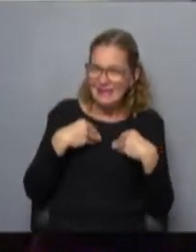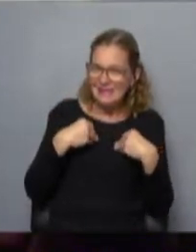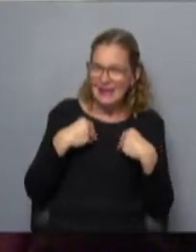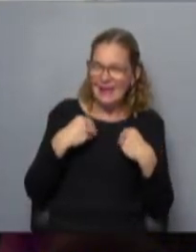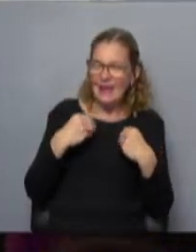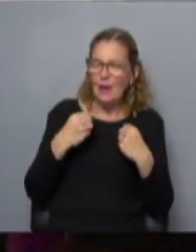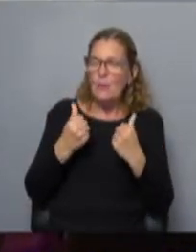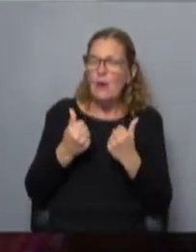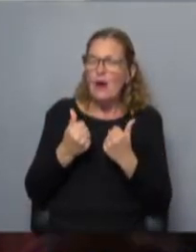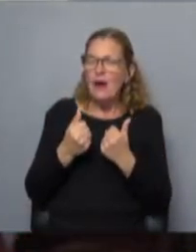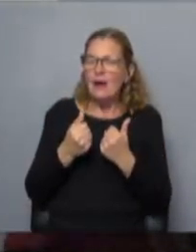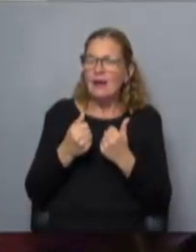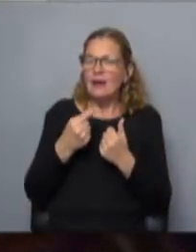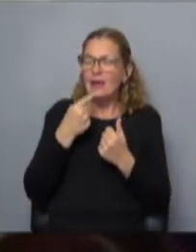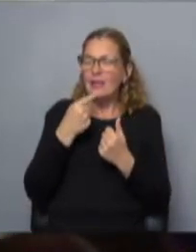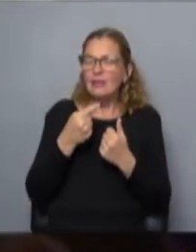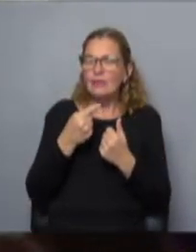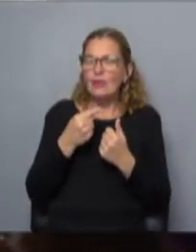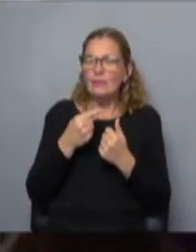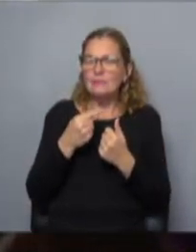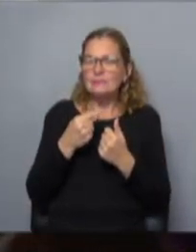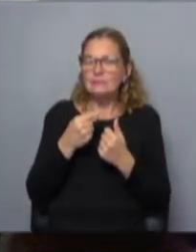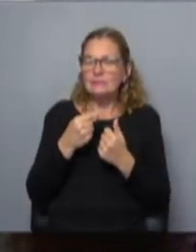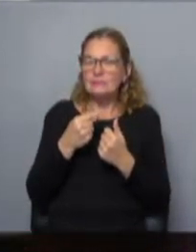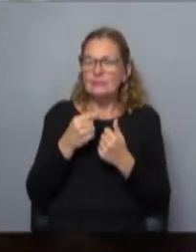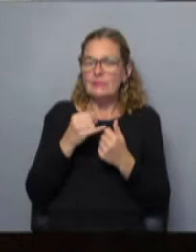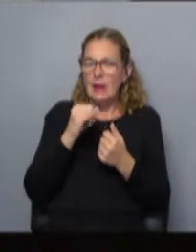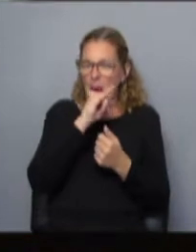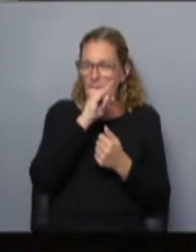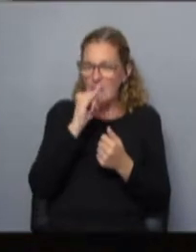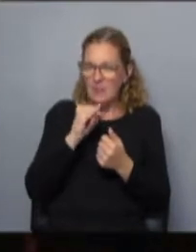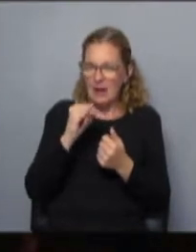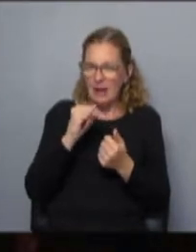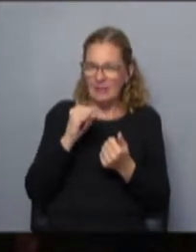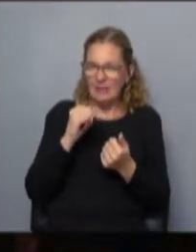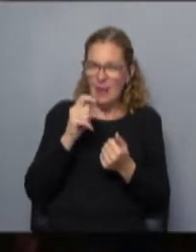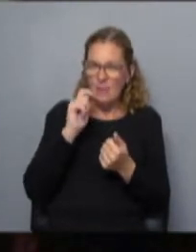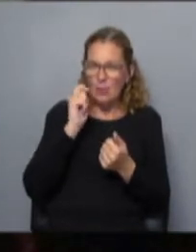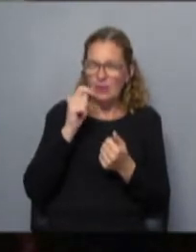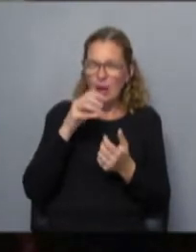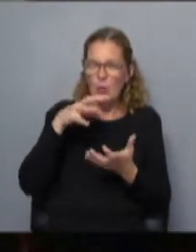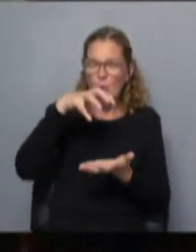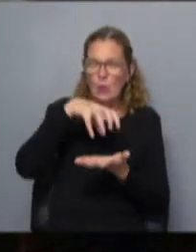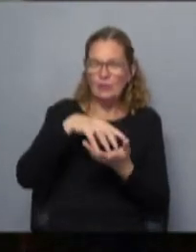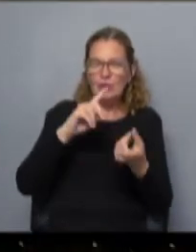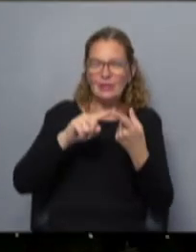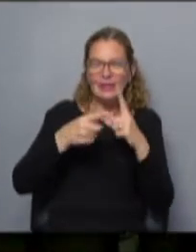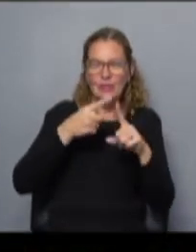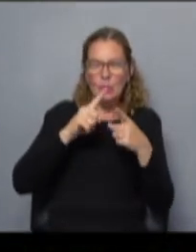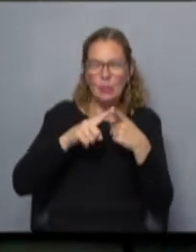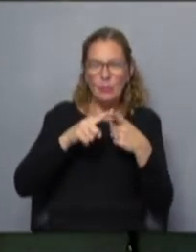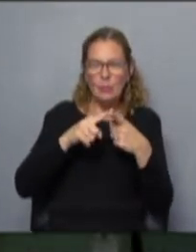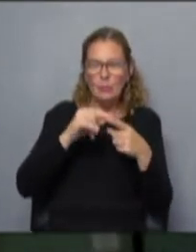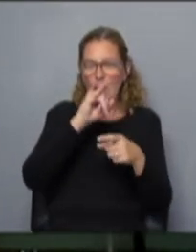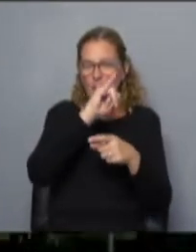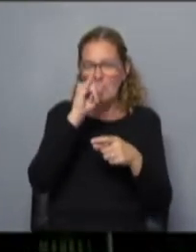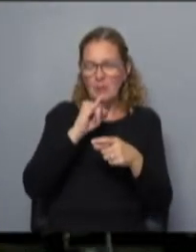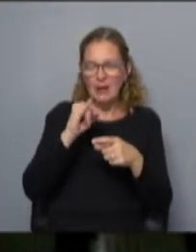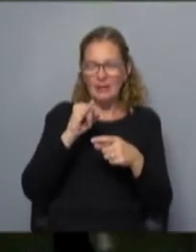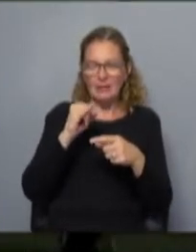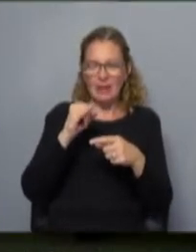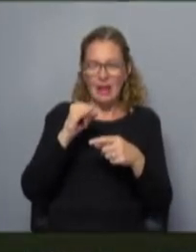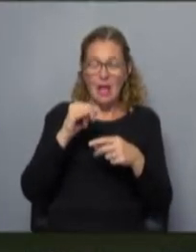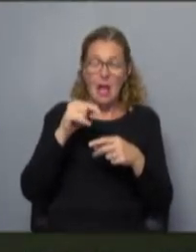Twitter, al que ha definido como una plaza pública de facto, es un lugar donde se discute, es casi como una plaza pública digital